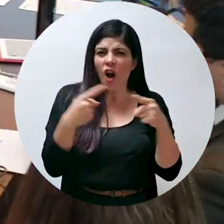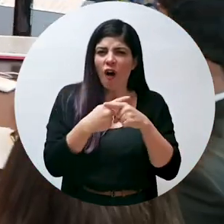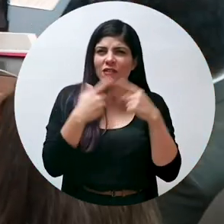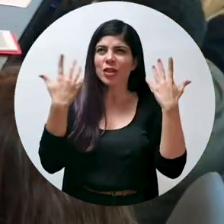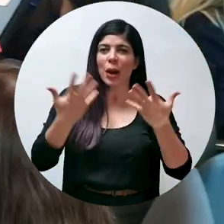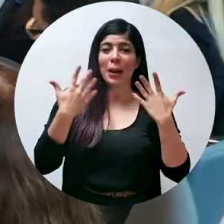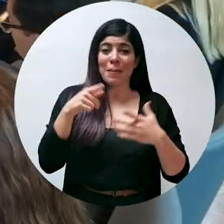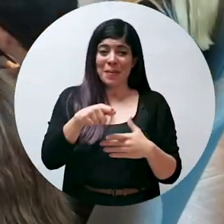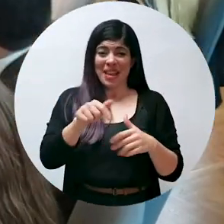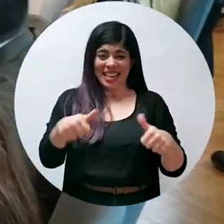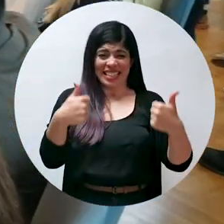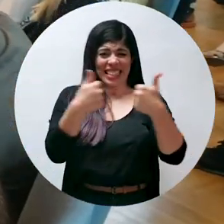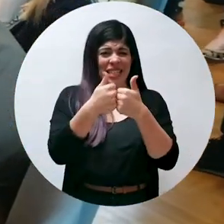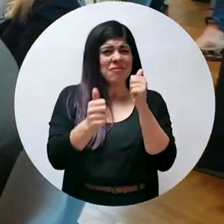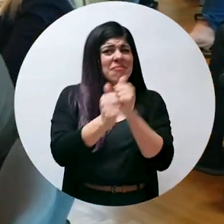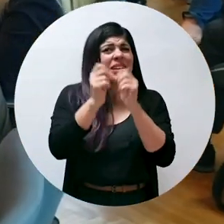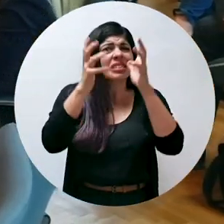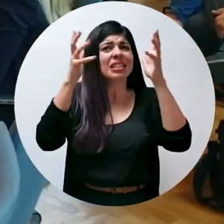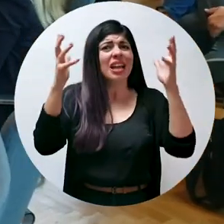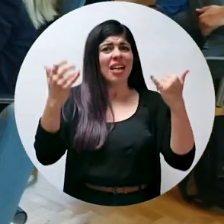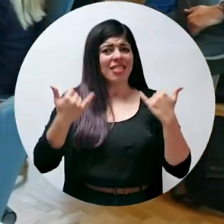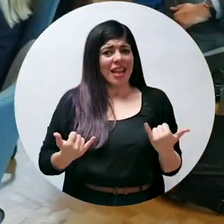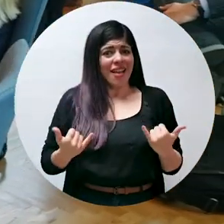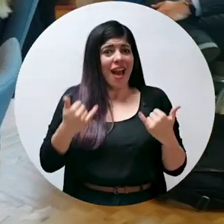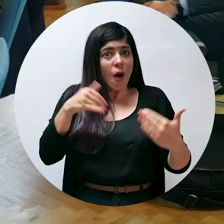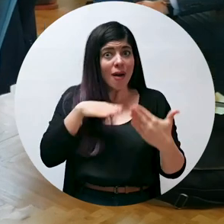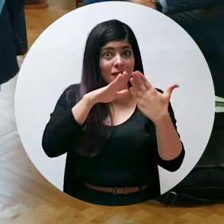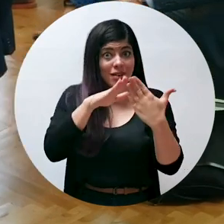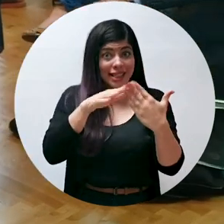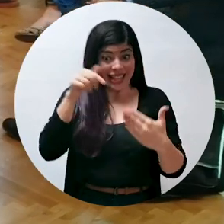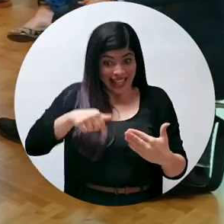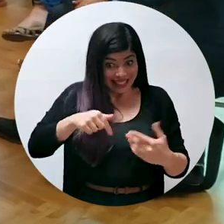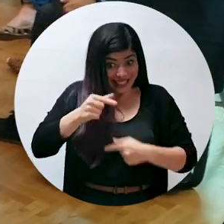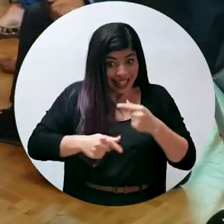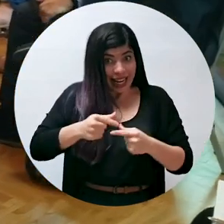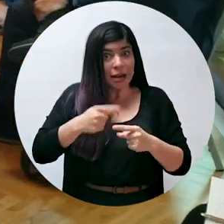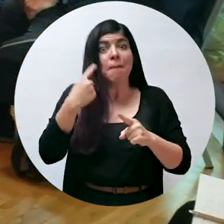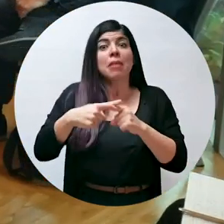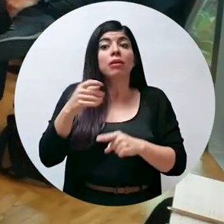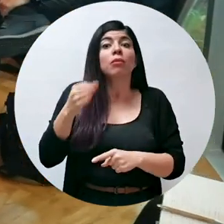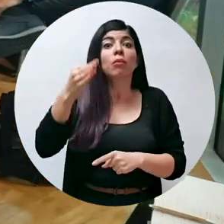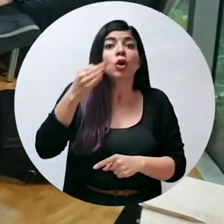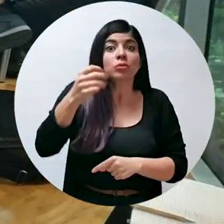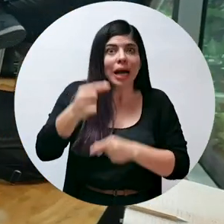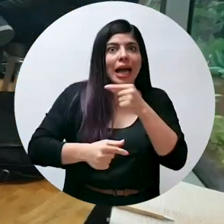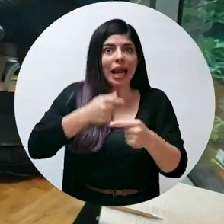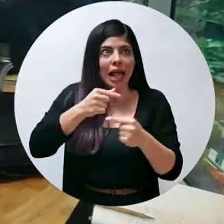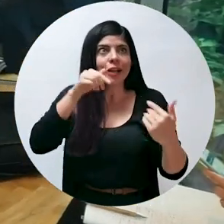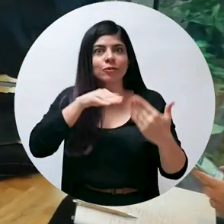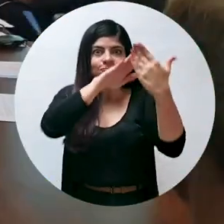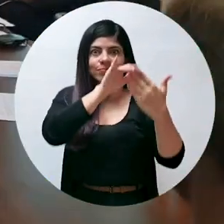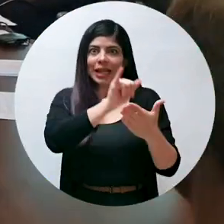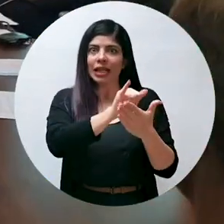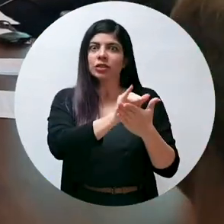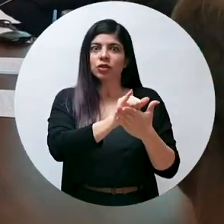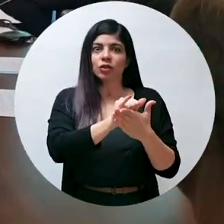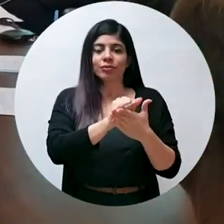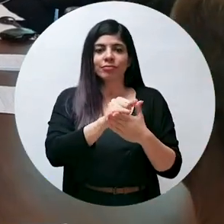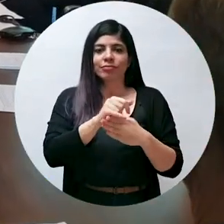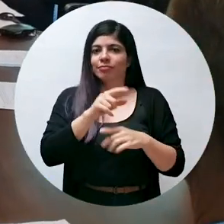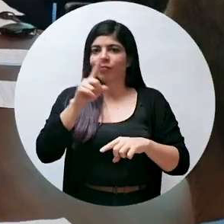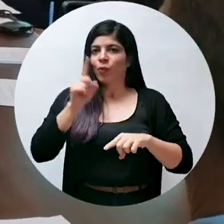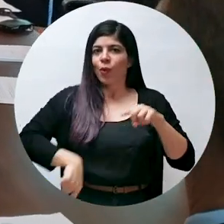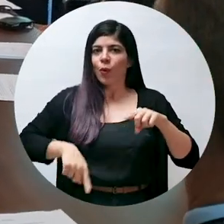mayor desafío que enfrentamos esta y las próximas generaciones, y no podemos